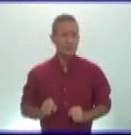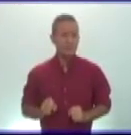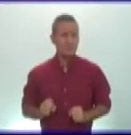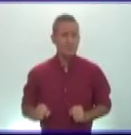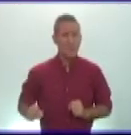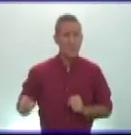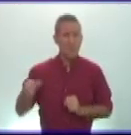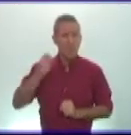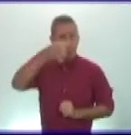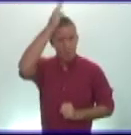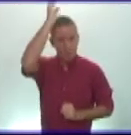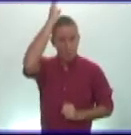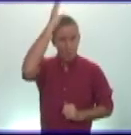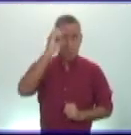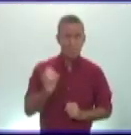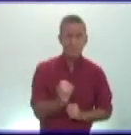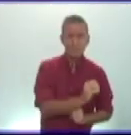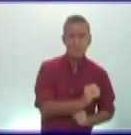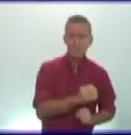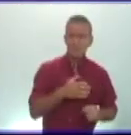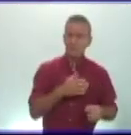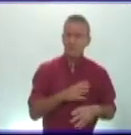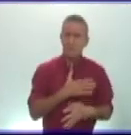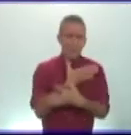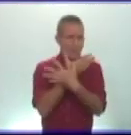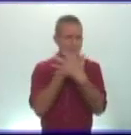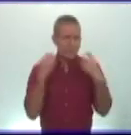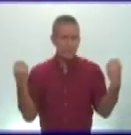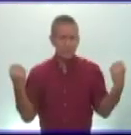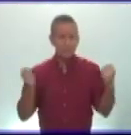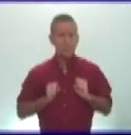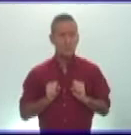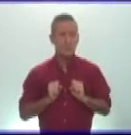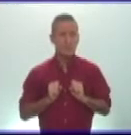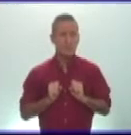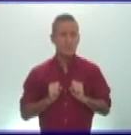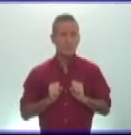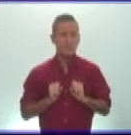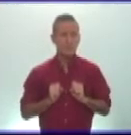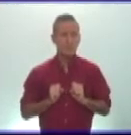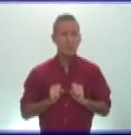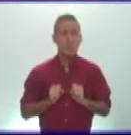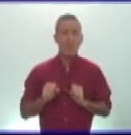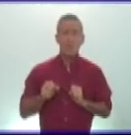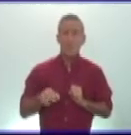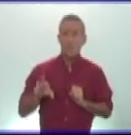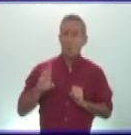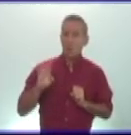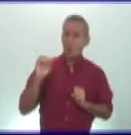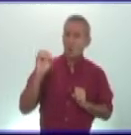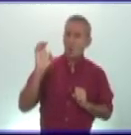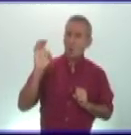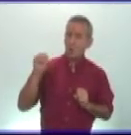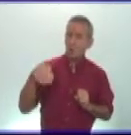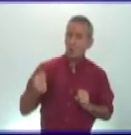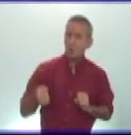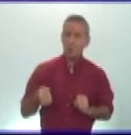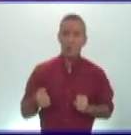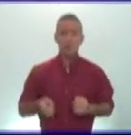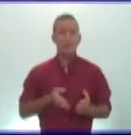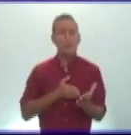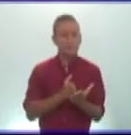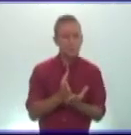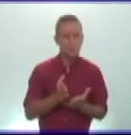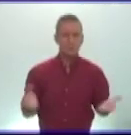dejó de existir y solamente el imperio romano del oriente continuó su propio desarrollo ustedes escucharon